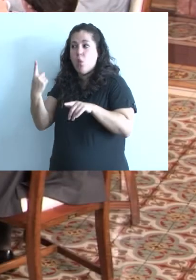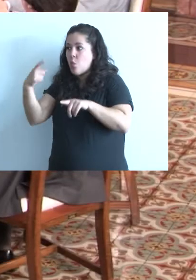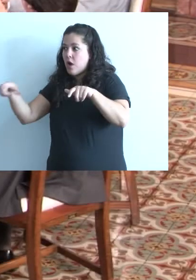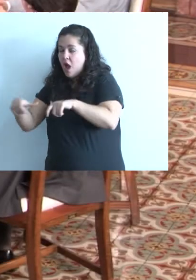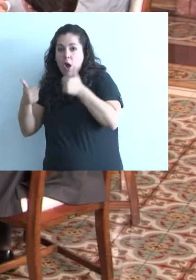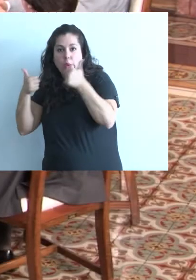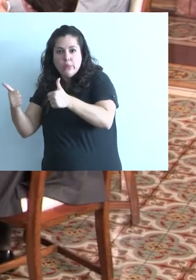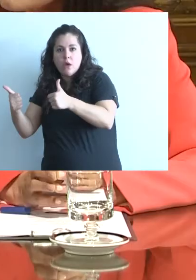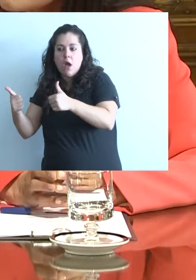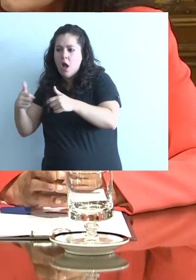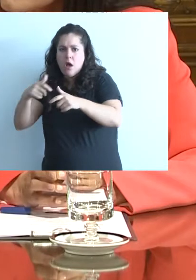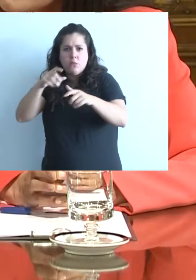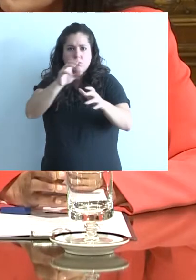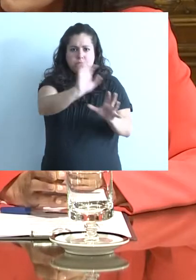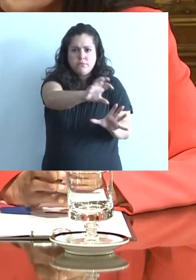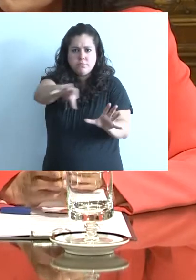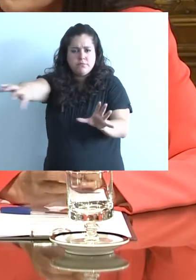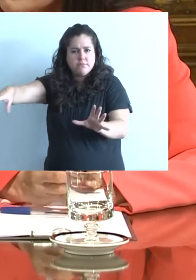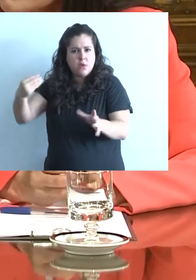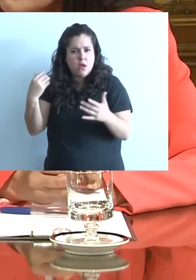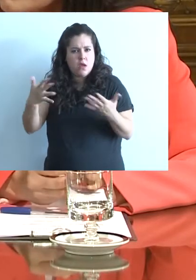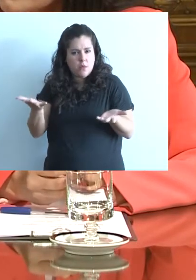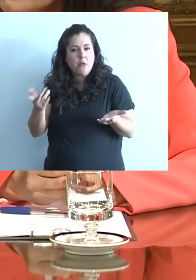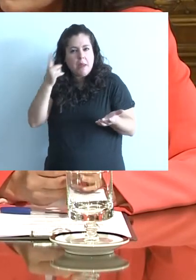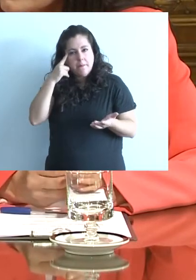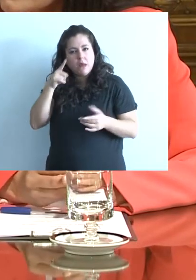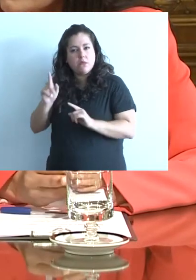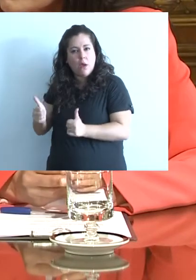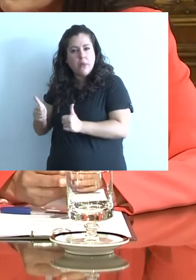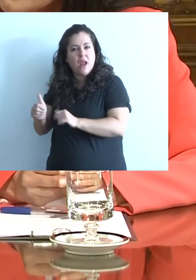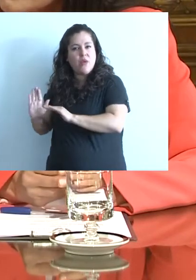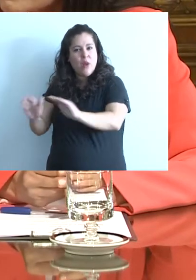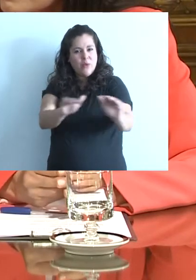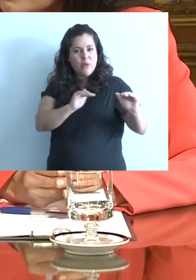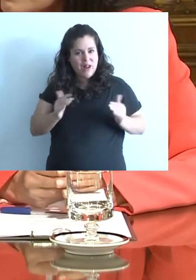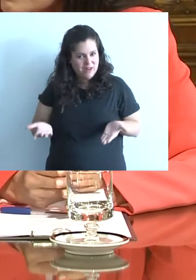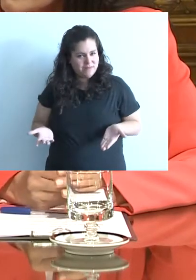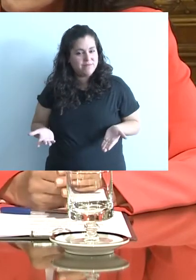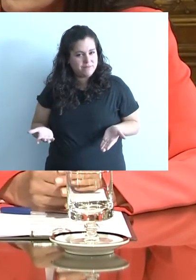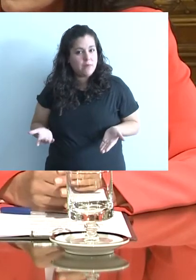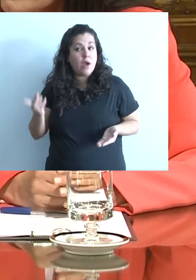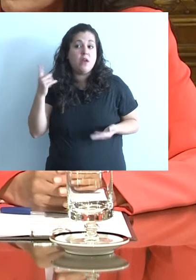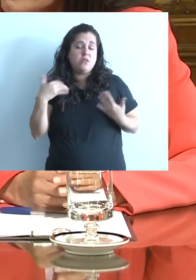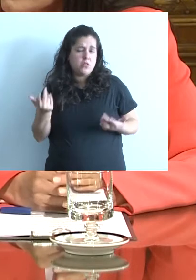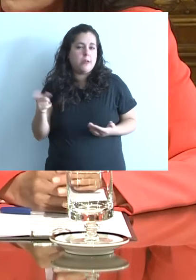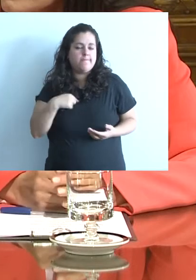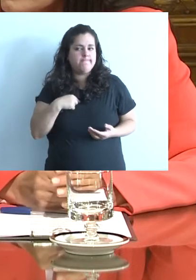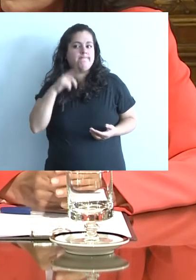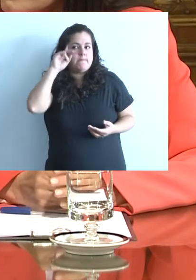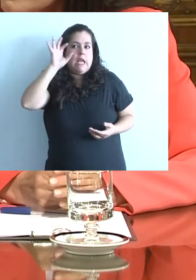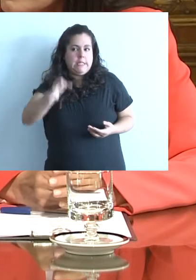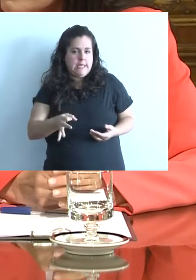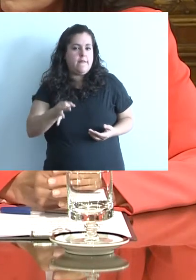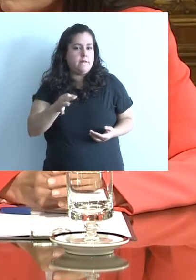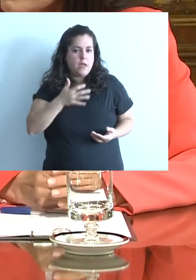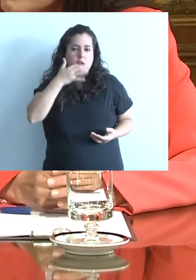el mundo ponía canchas de padre y hoy vemos muchísimas canchas que, en definitiva, indesos. ¿Por qué? Porque no tuvieron la normativa. Entonces, viendo todo